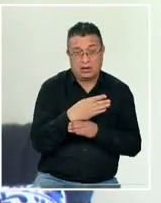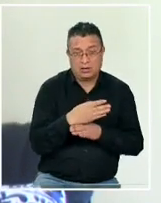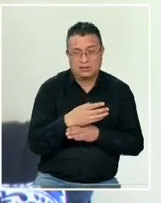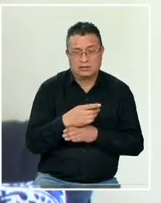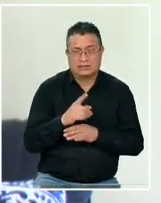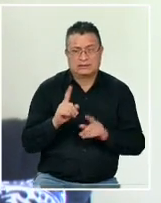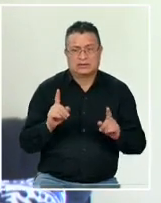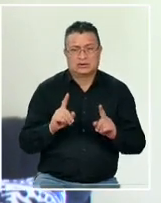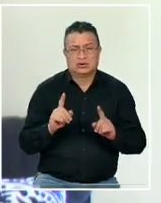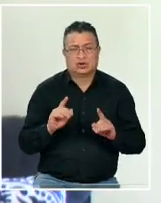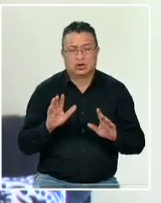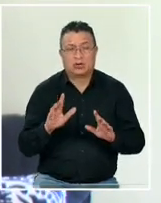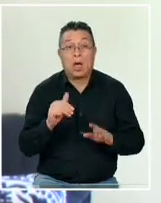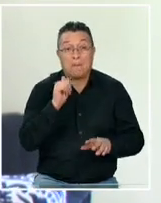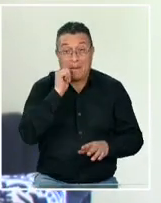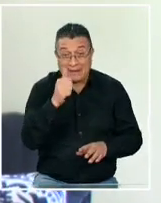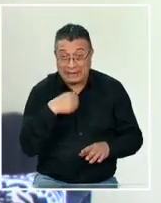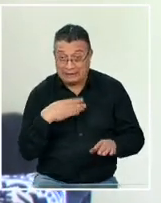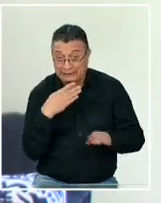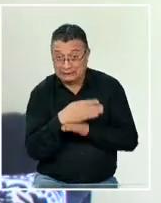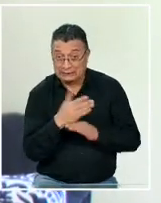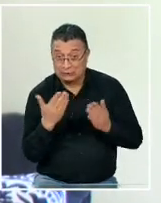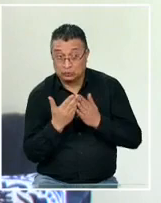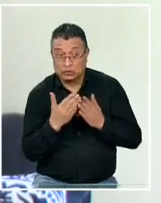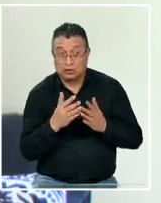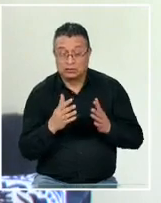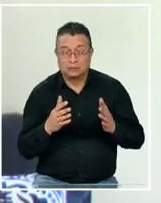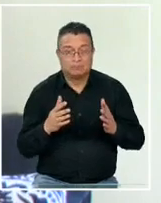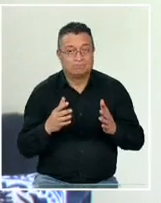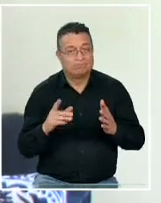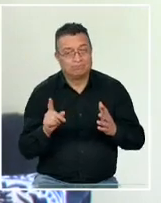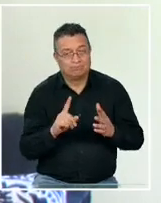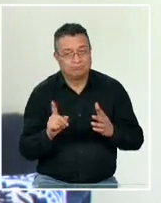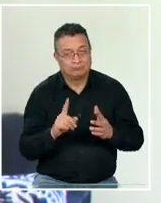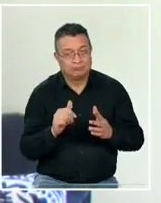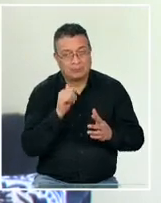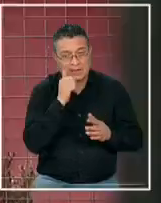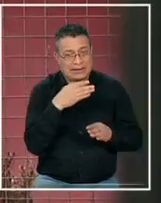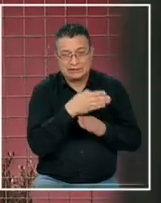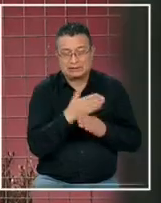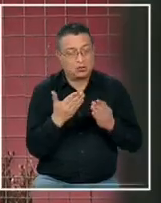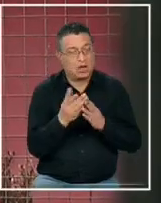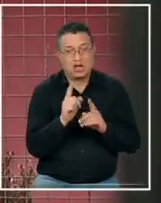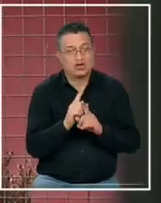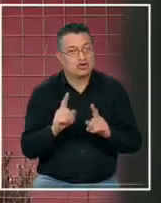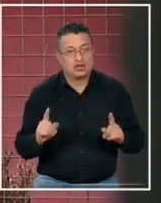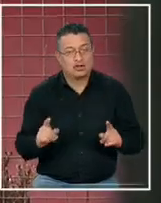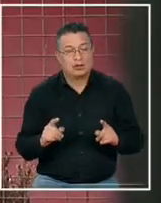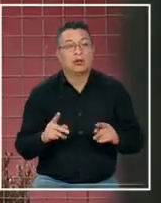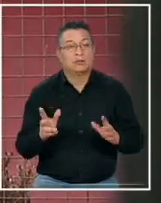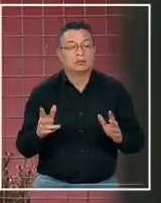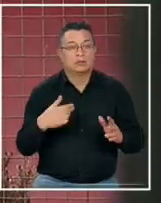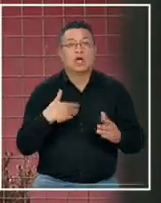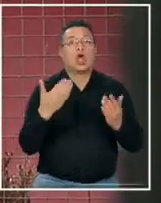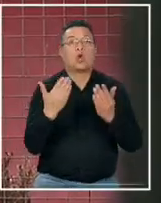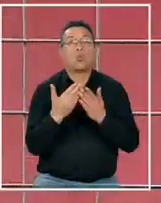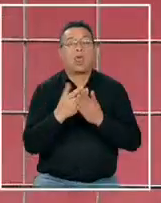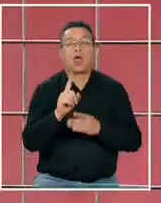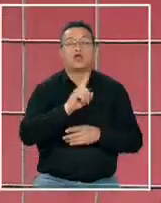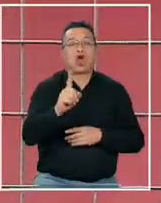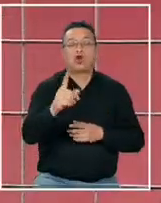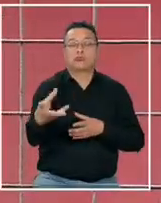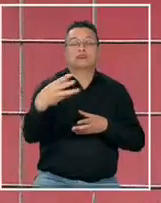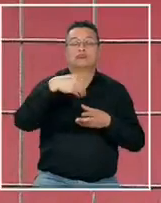hijito ¿pero mañana puedo ir al colegio? no papito no puedo ir al colegio ante la supuesta negativa del colegio para